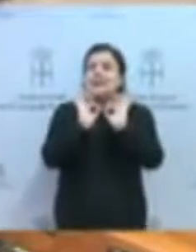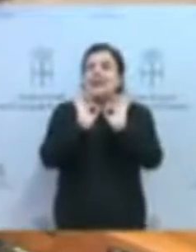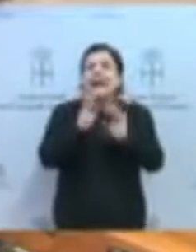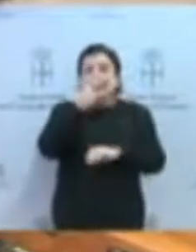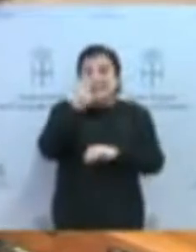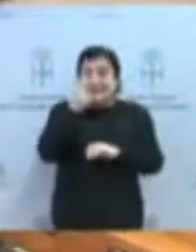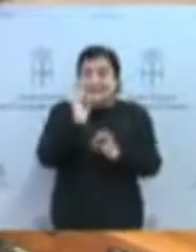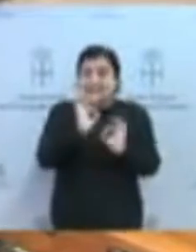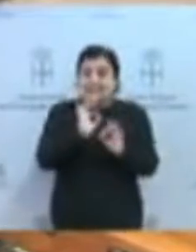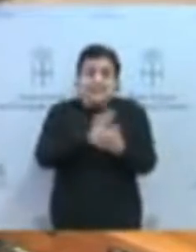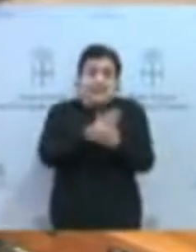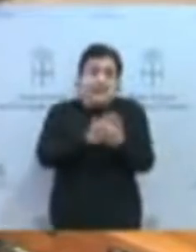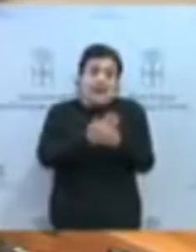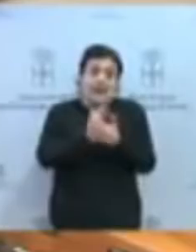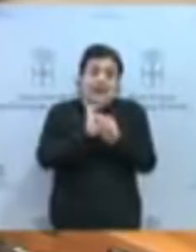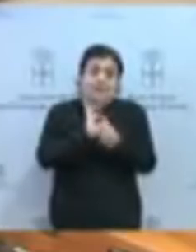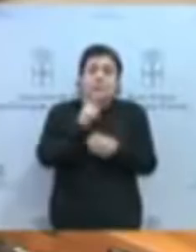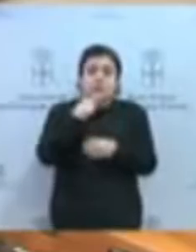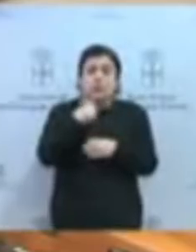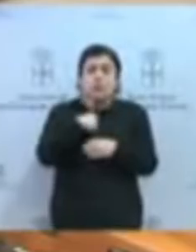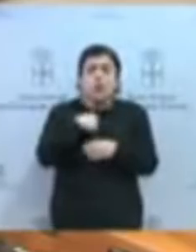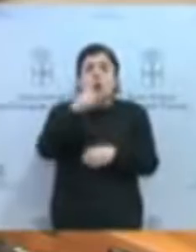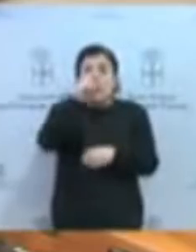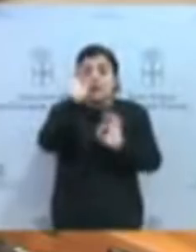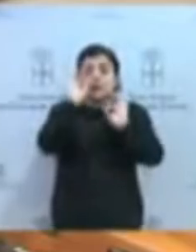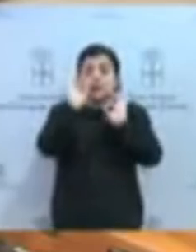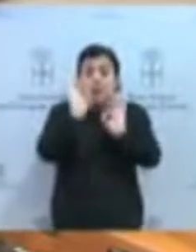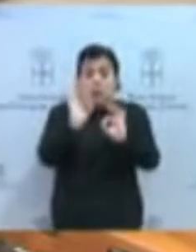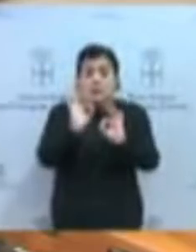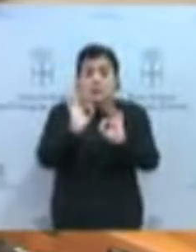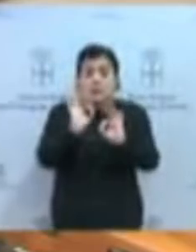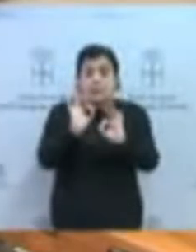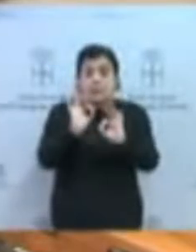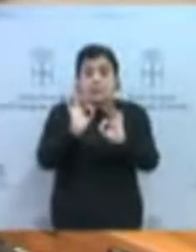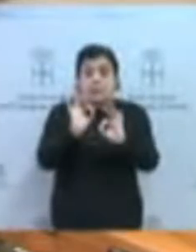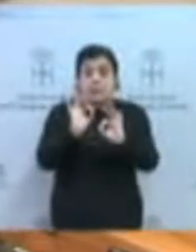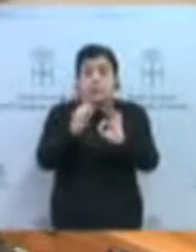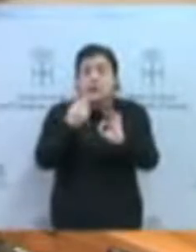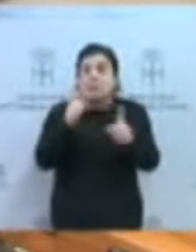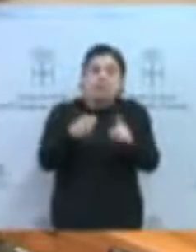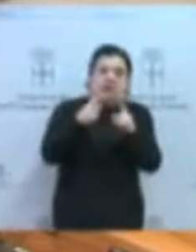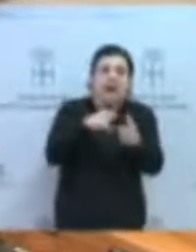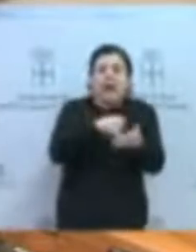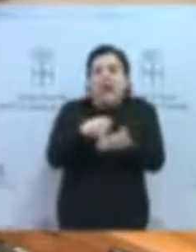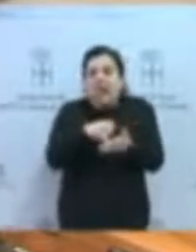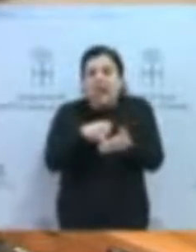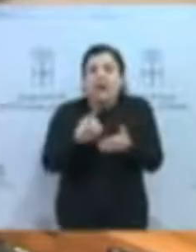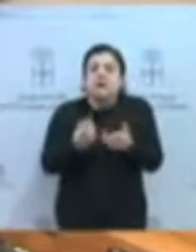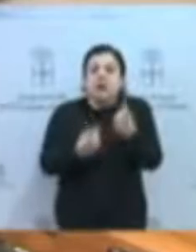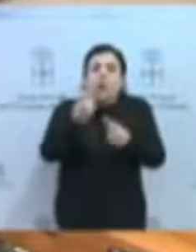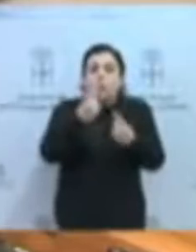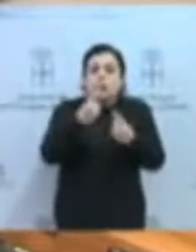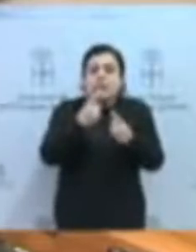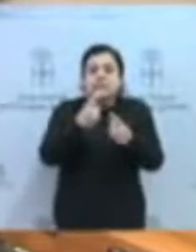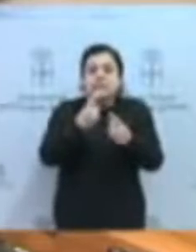calificaba de ni chicha ni limona algunas de las PNLs que presentó Ciudadanos y la